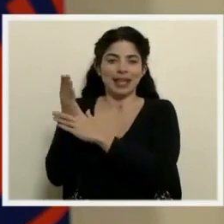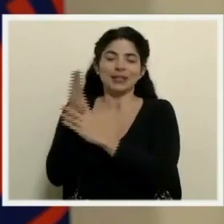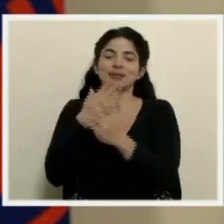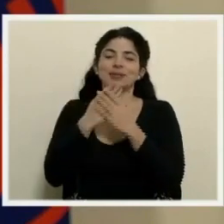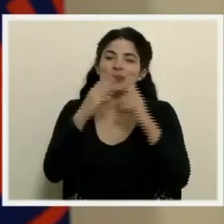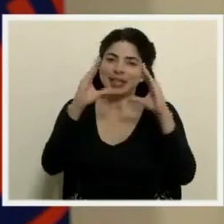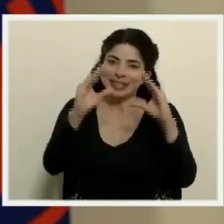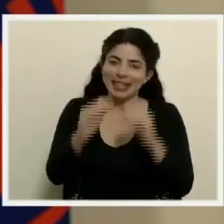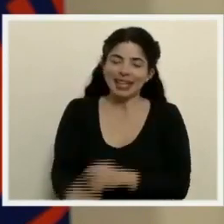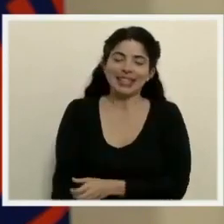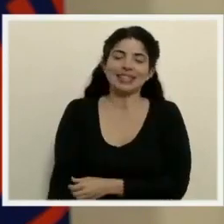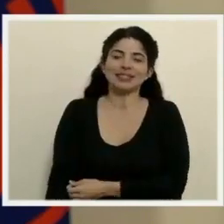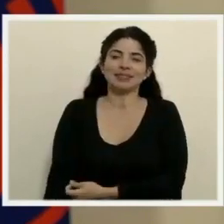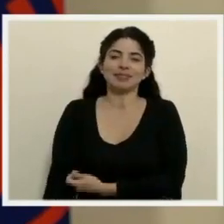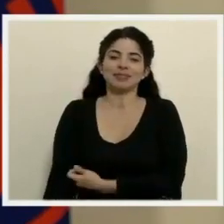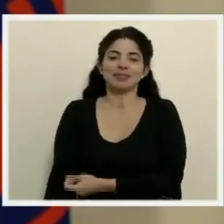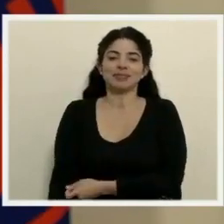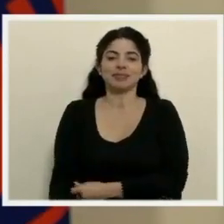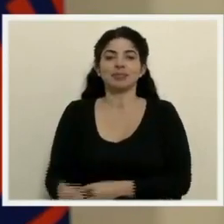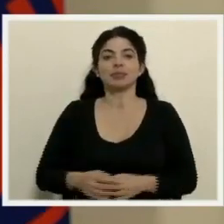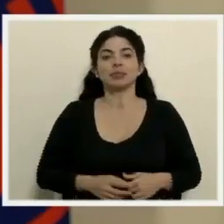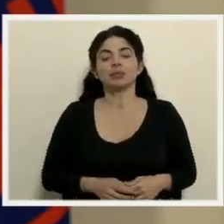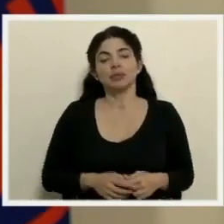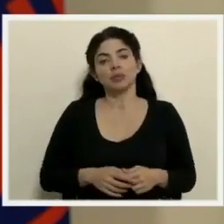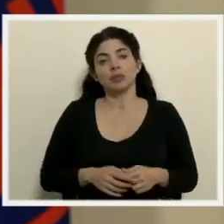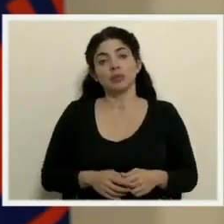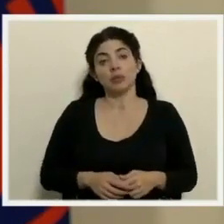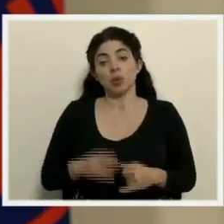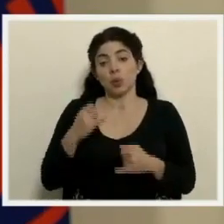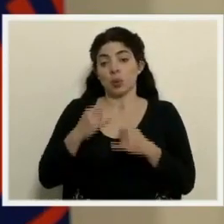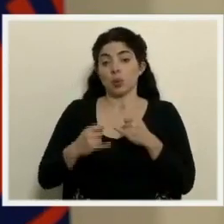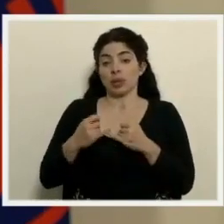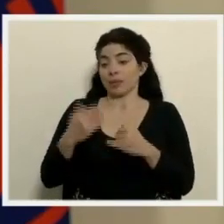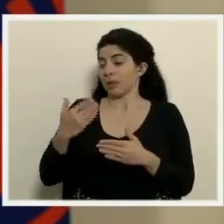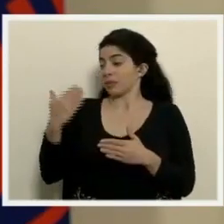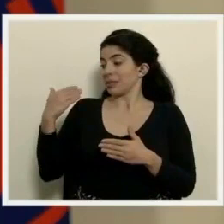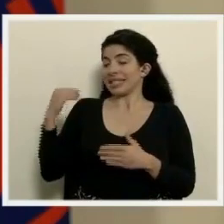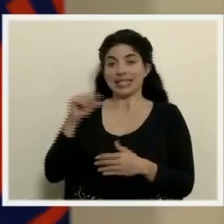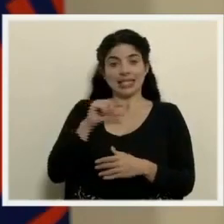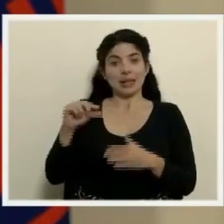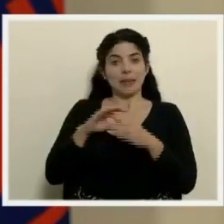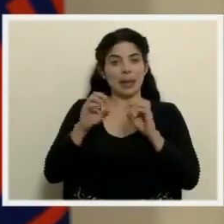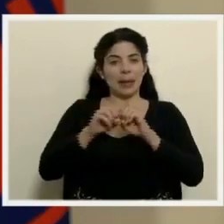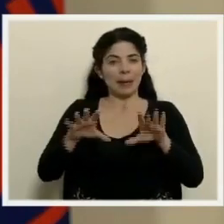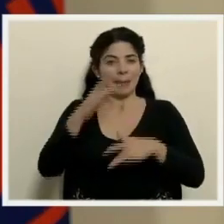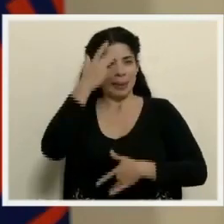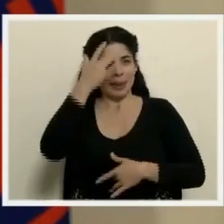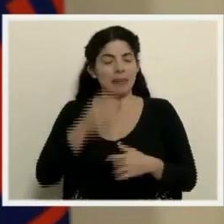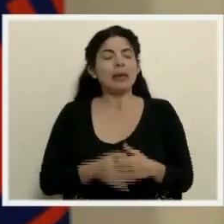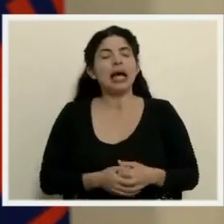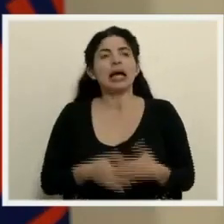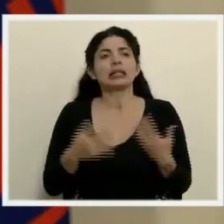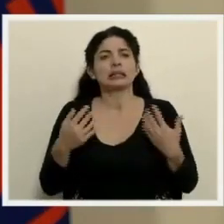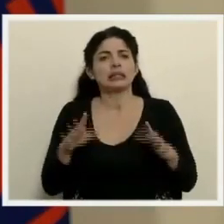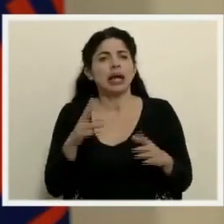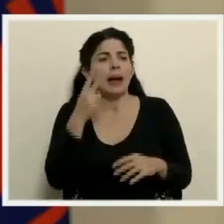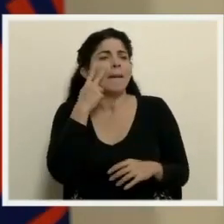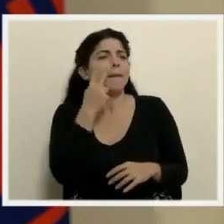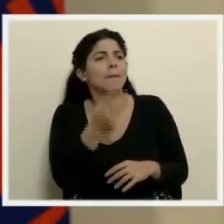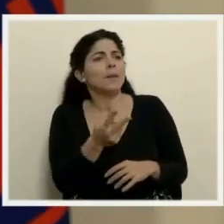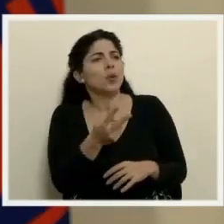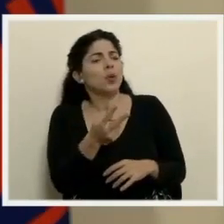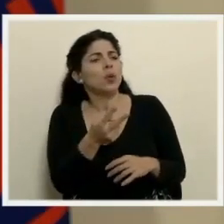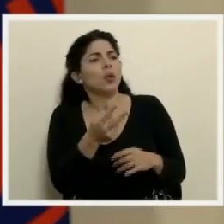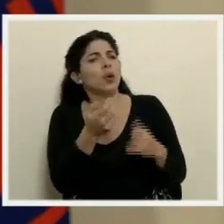buenas tardes. Durante las últimas semanas epidemiológicas hemos visto cómo se ha dado